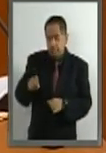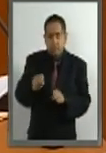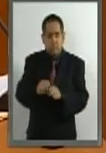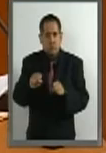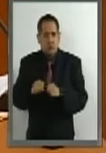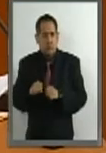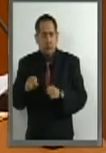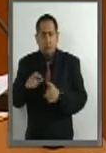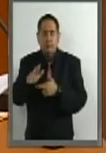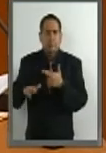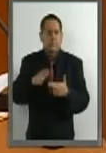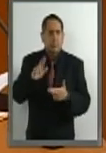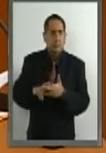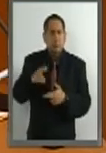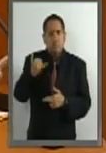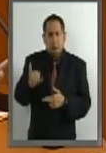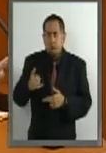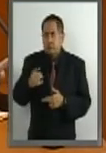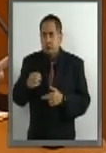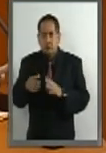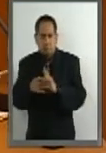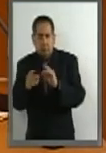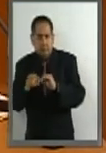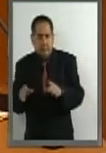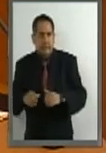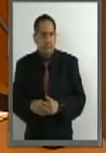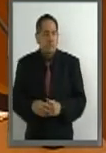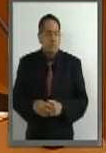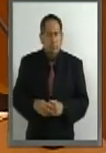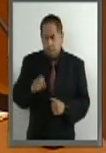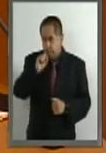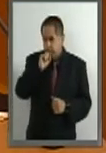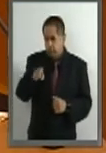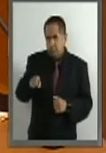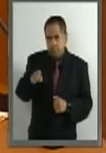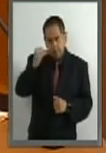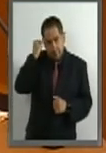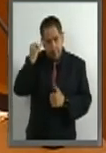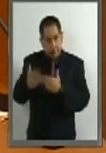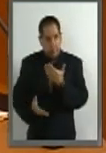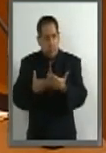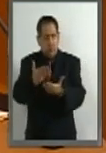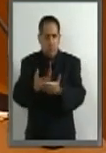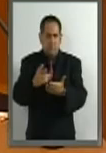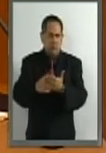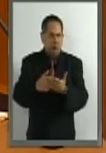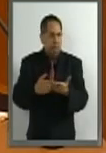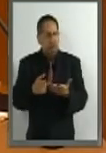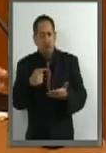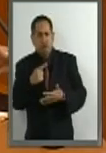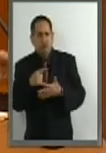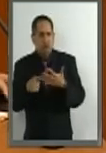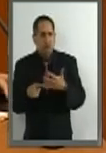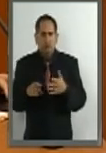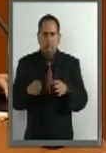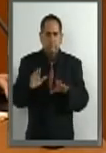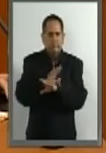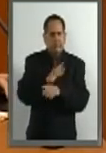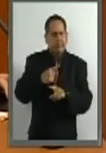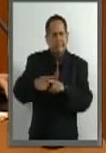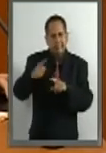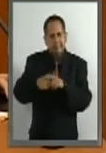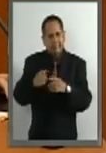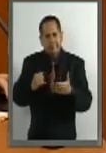regionales que lo conformarán. De tal manera, esta propuesta que propone reformar diversas